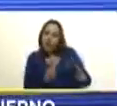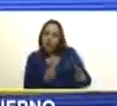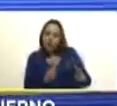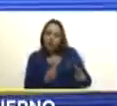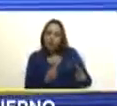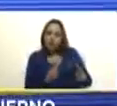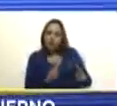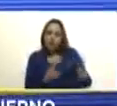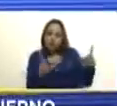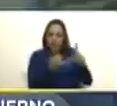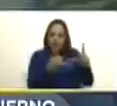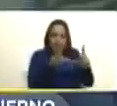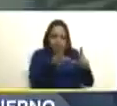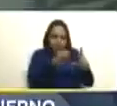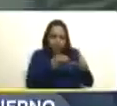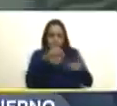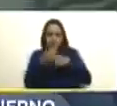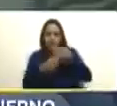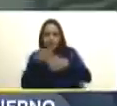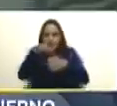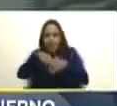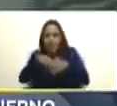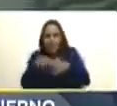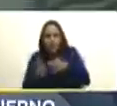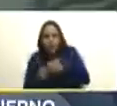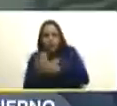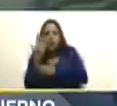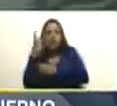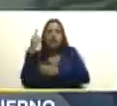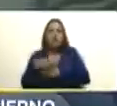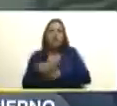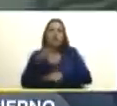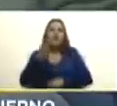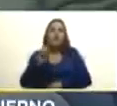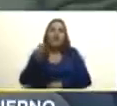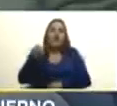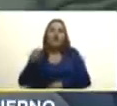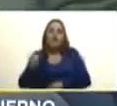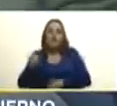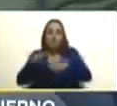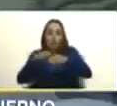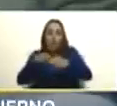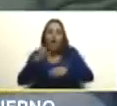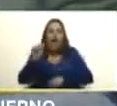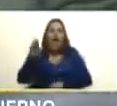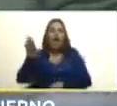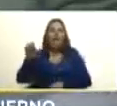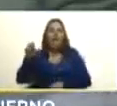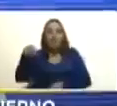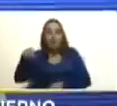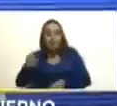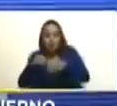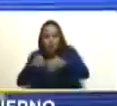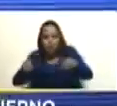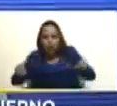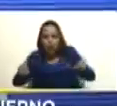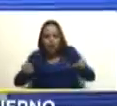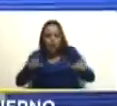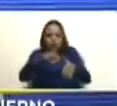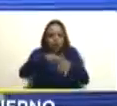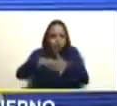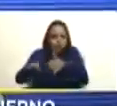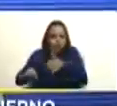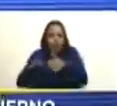a crear la semilla orgánica a crear el bono orgánico el abono orgánico a